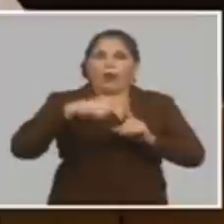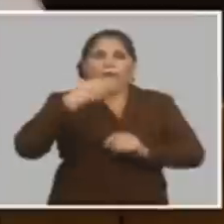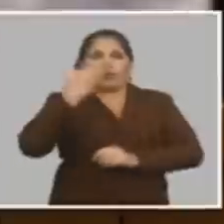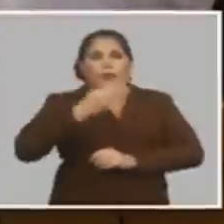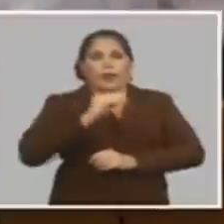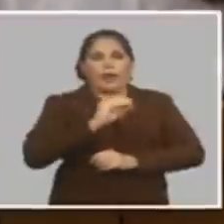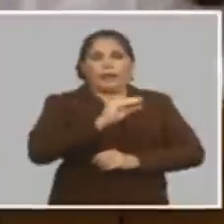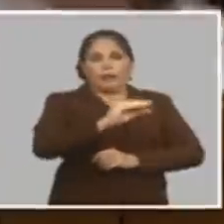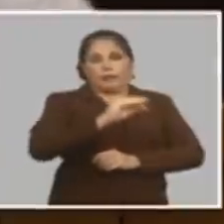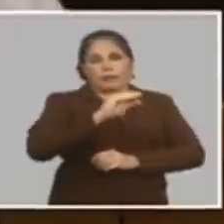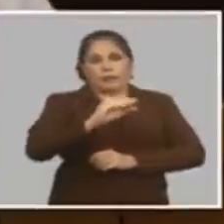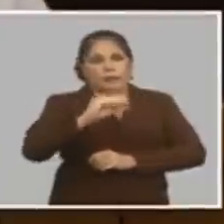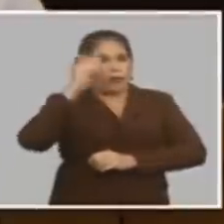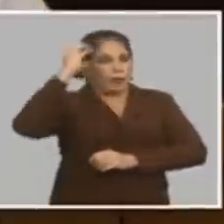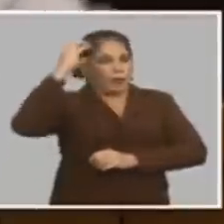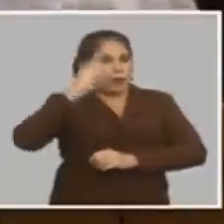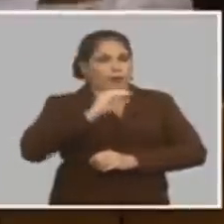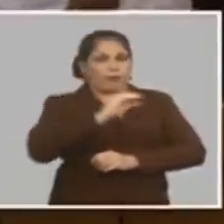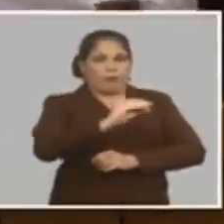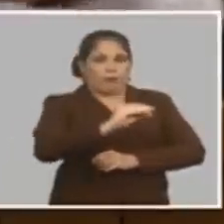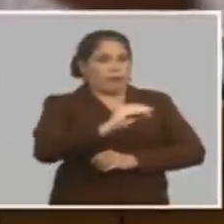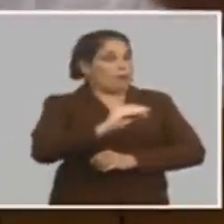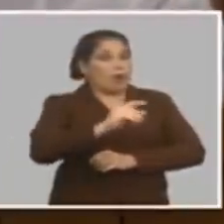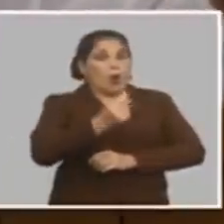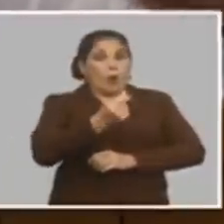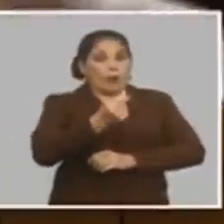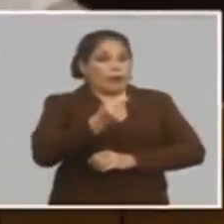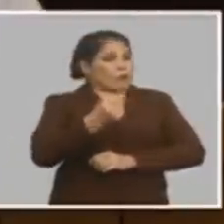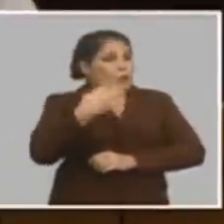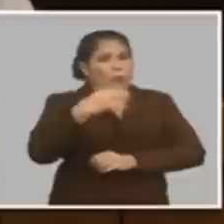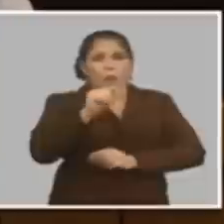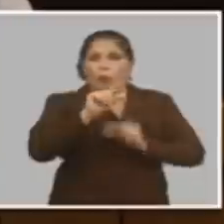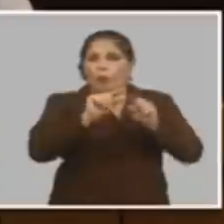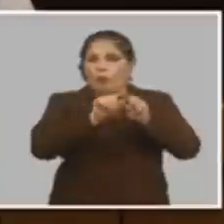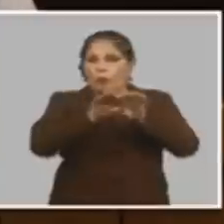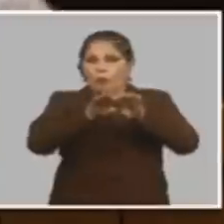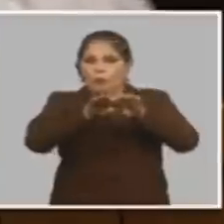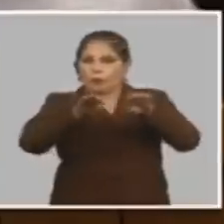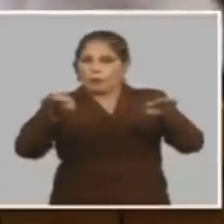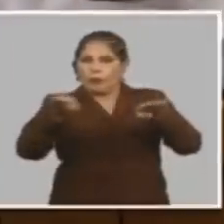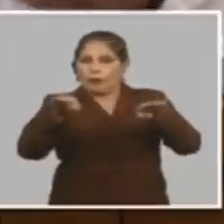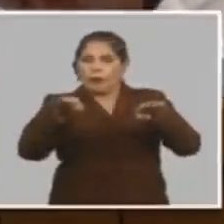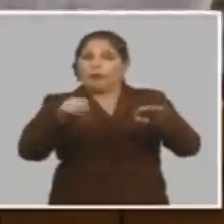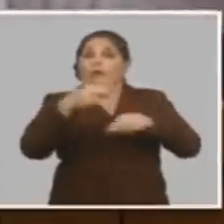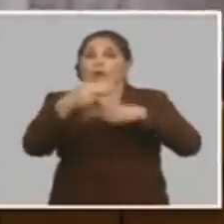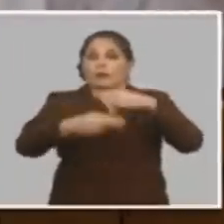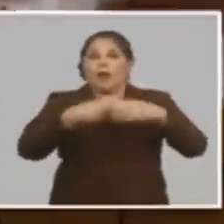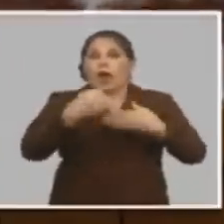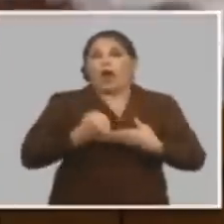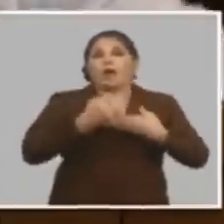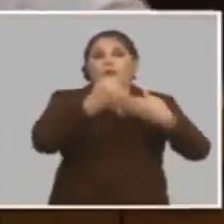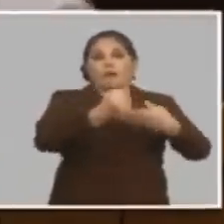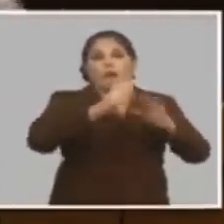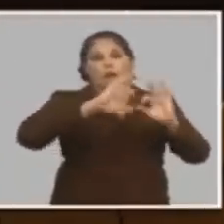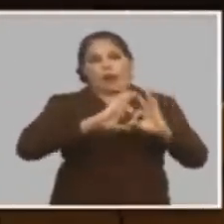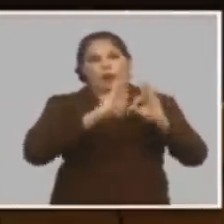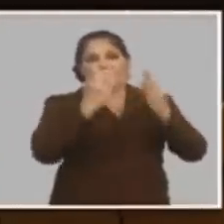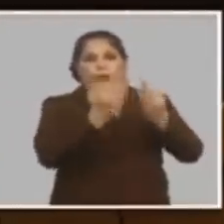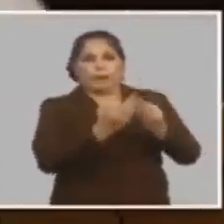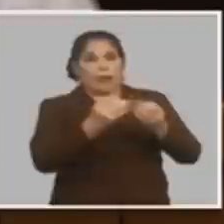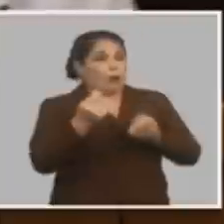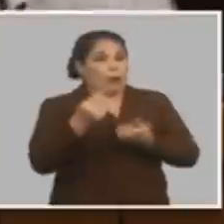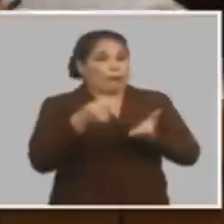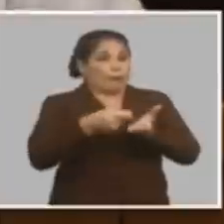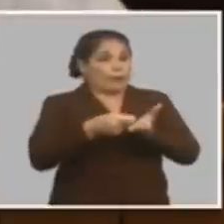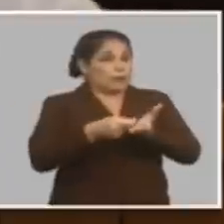subsidiar productos y no personas los precios se tienen que ir estandarizando y lo que hay es que ayudar a la familia no al